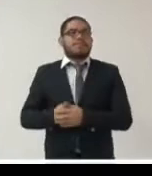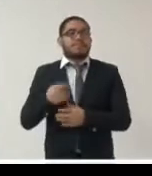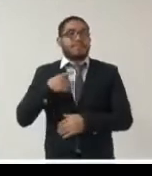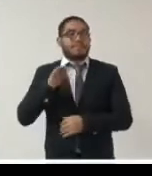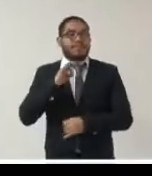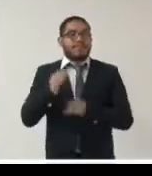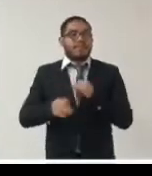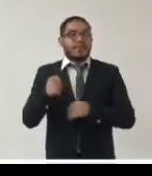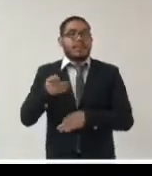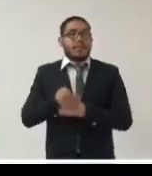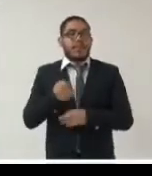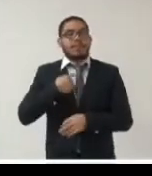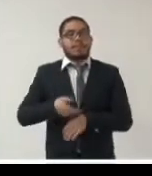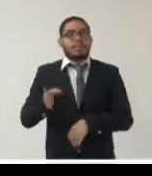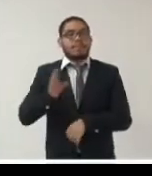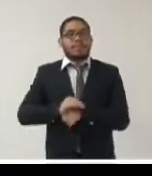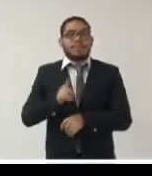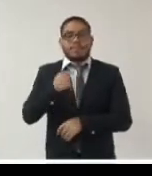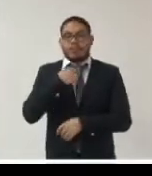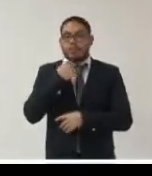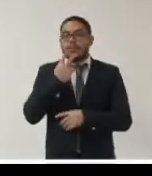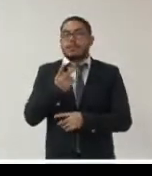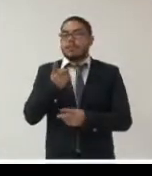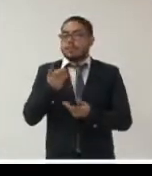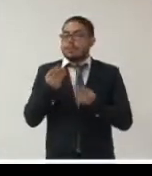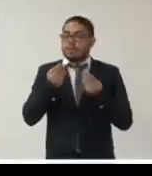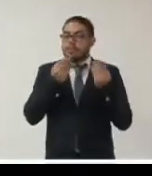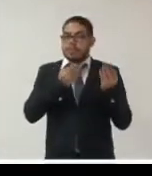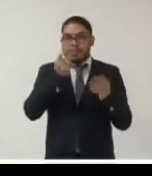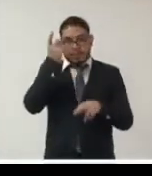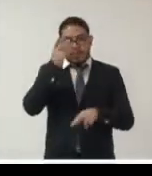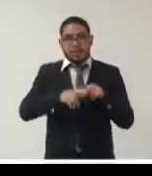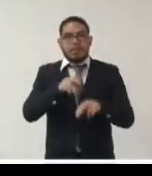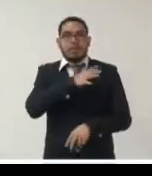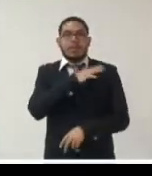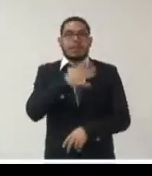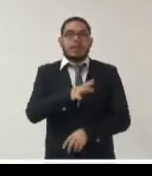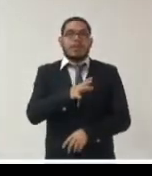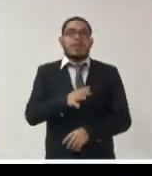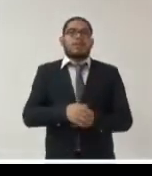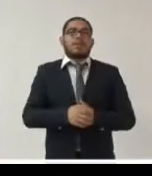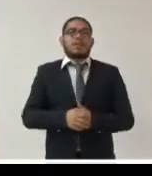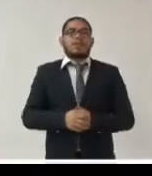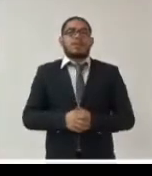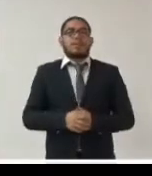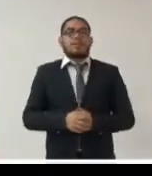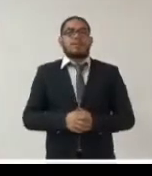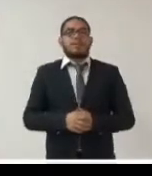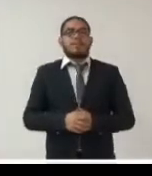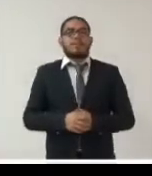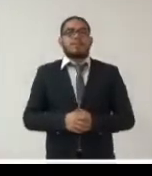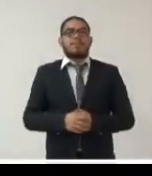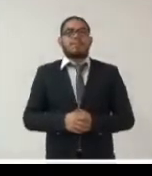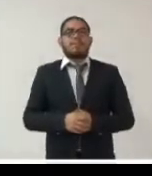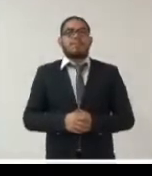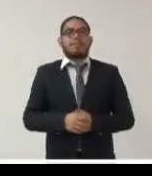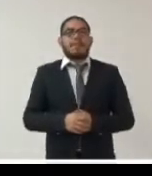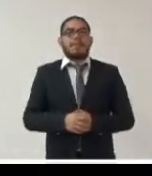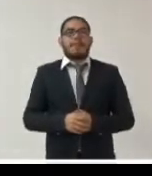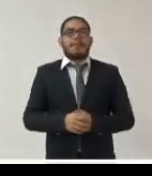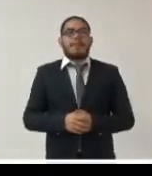conclusiones del panel me permito dar el uso de la voz a nuestro director general de protección de datos personales gracias